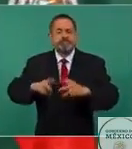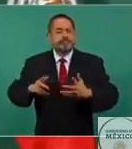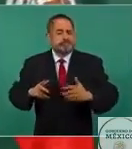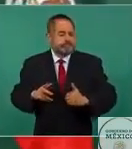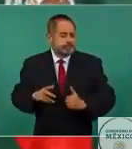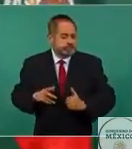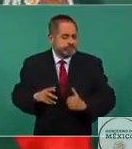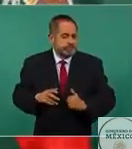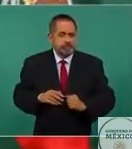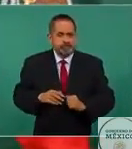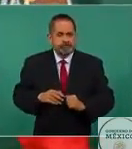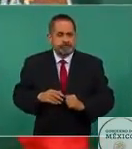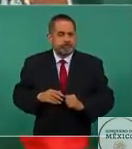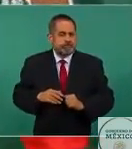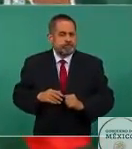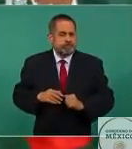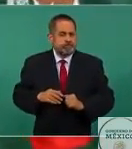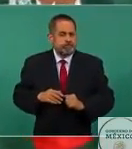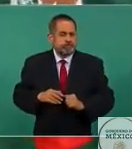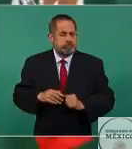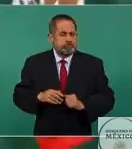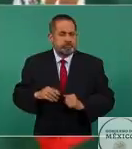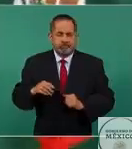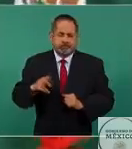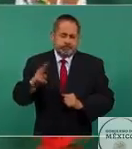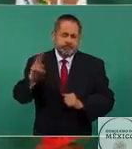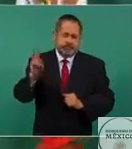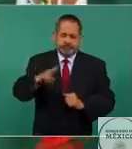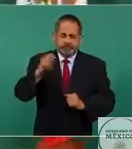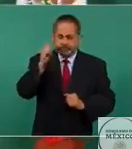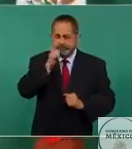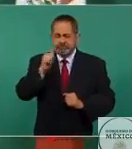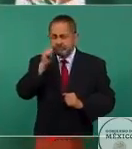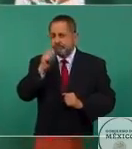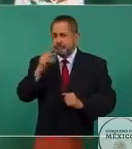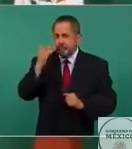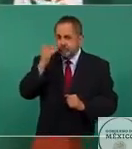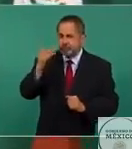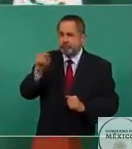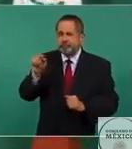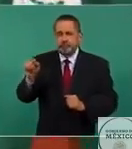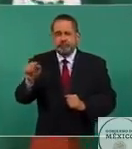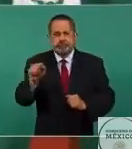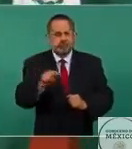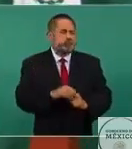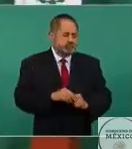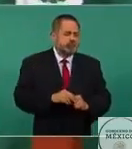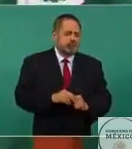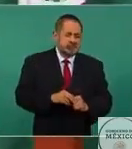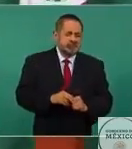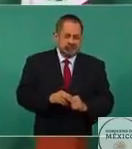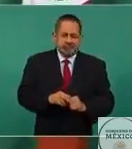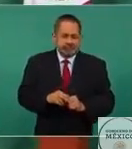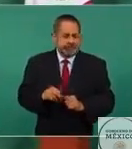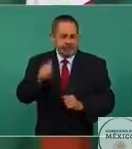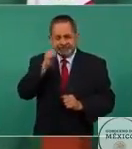siempre termina por